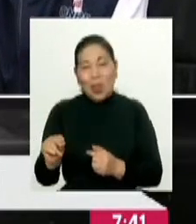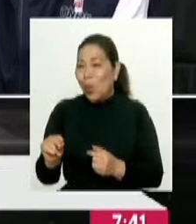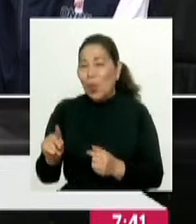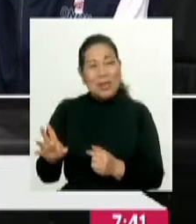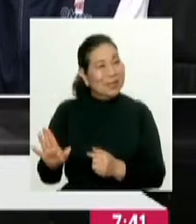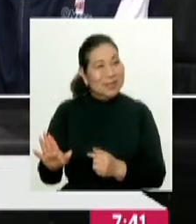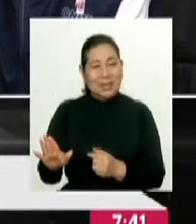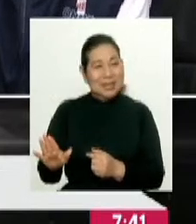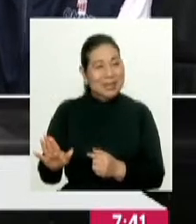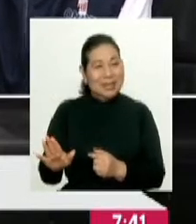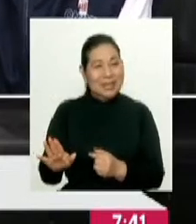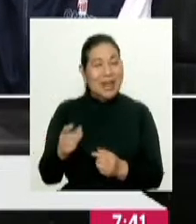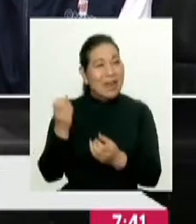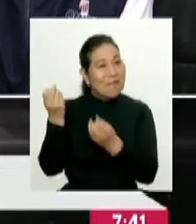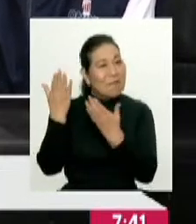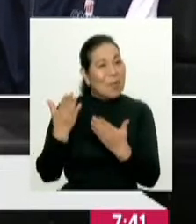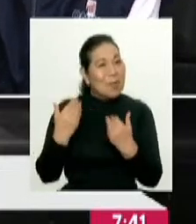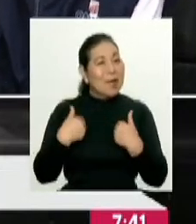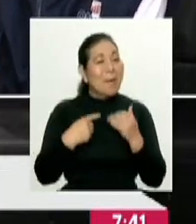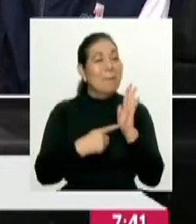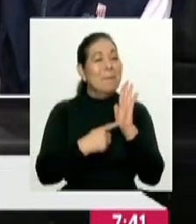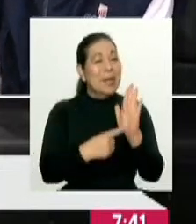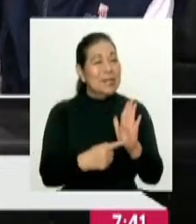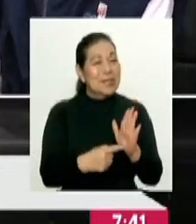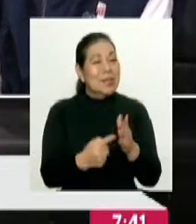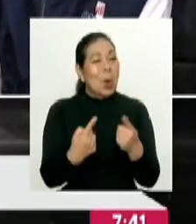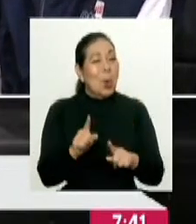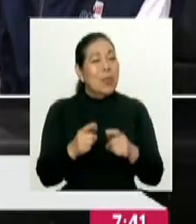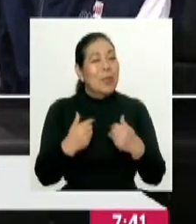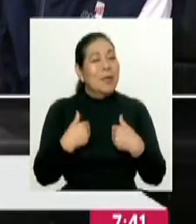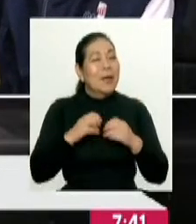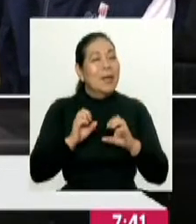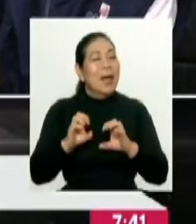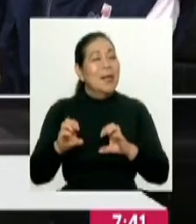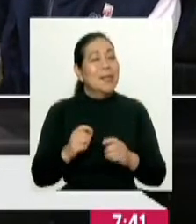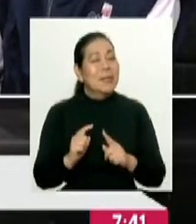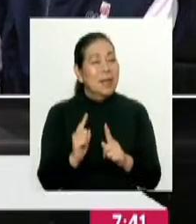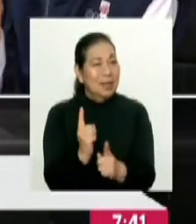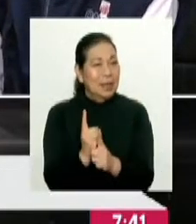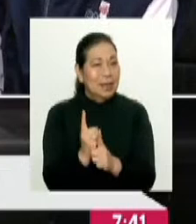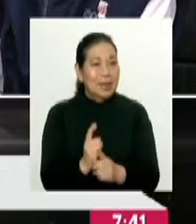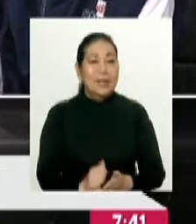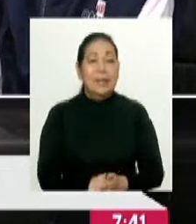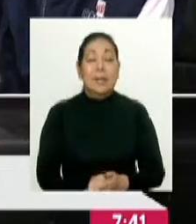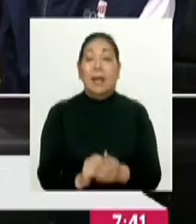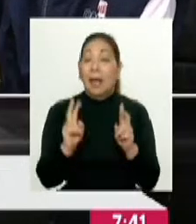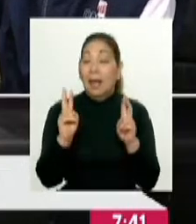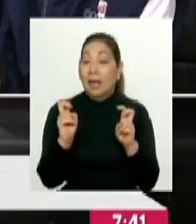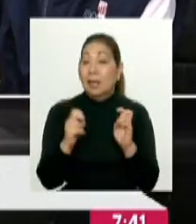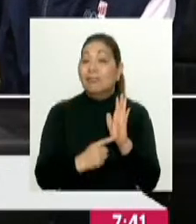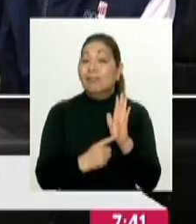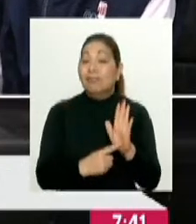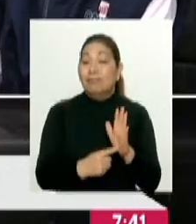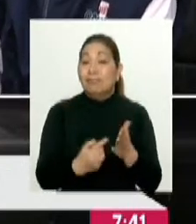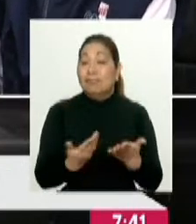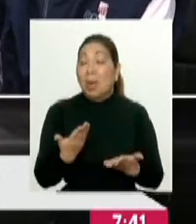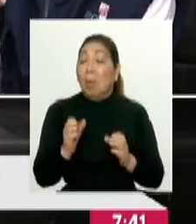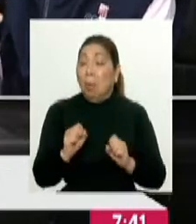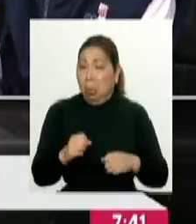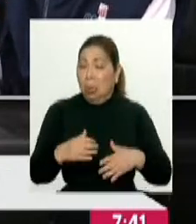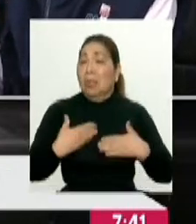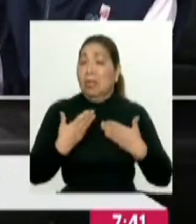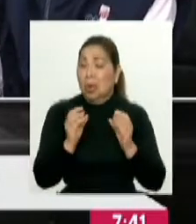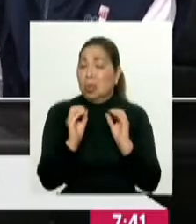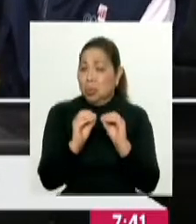sujeto, vinculante a la información que presenta el candidato o la candidata. Entonces, el tema de la representación puede